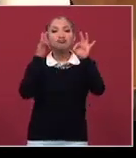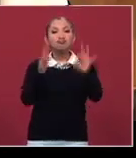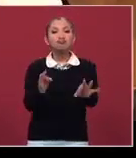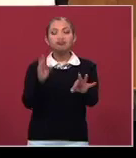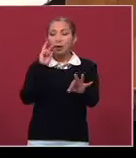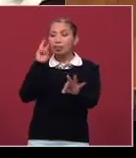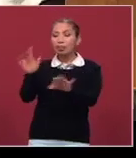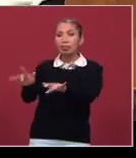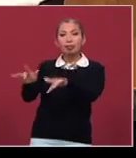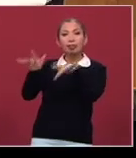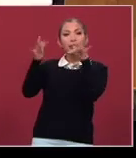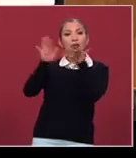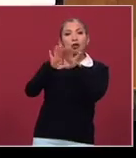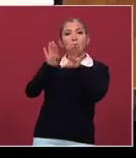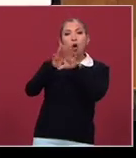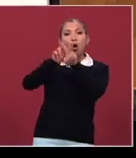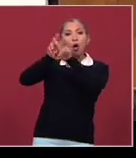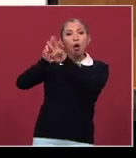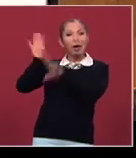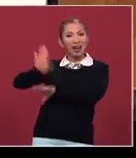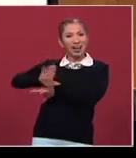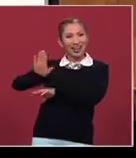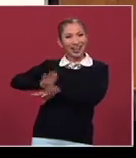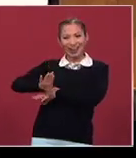brilla, o sea, es como una estrella,